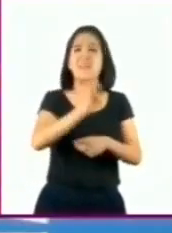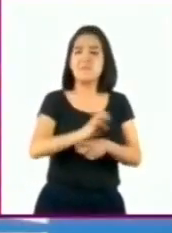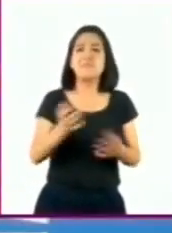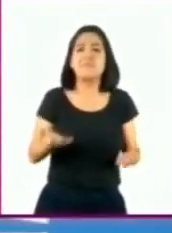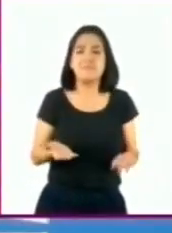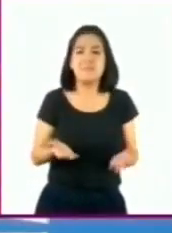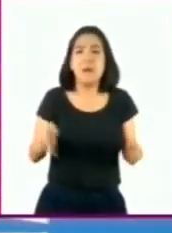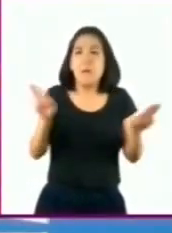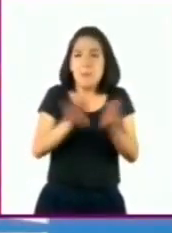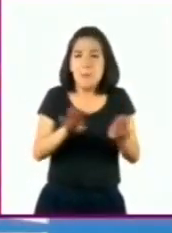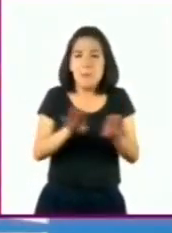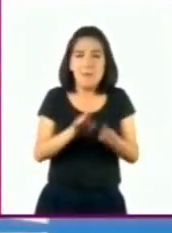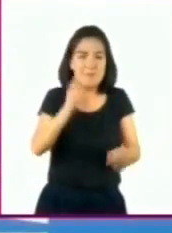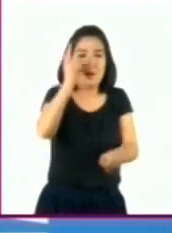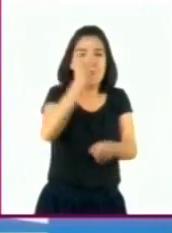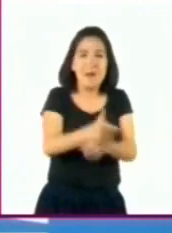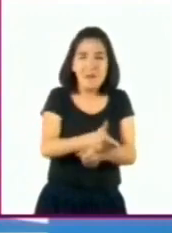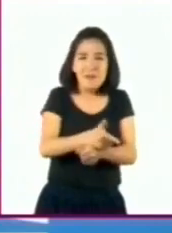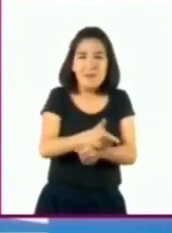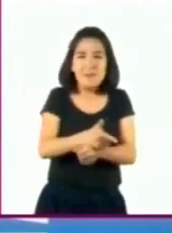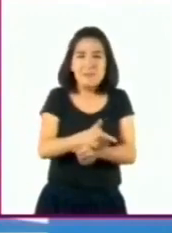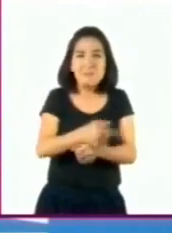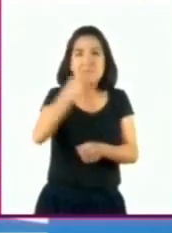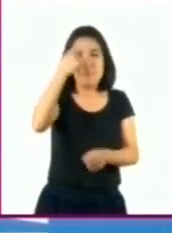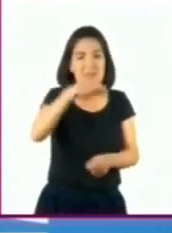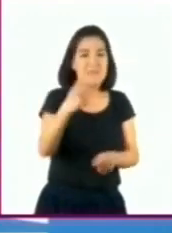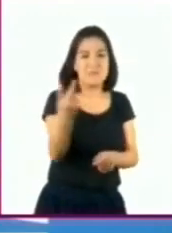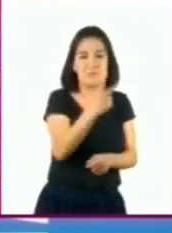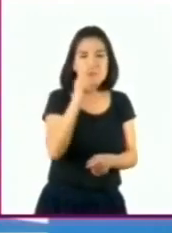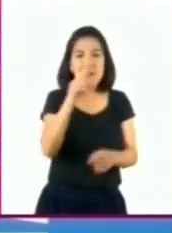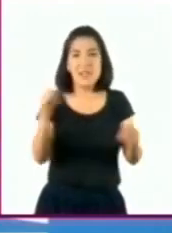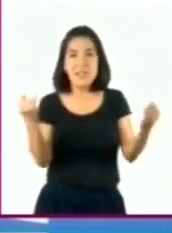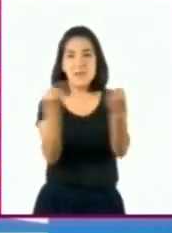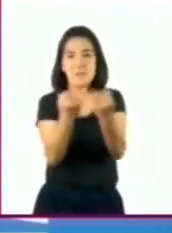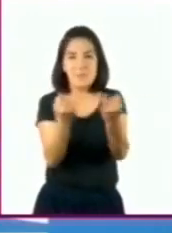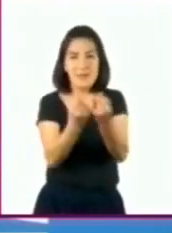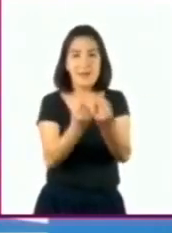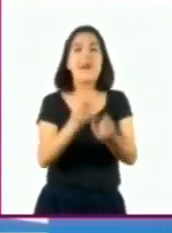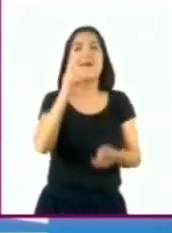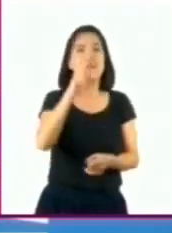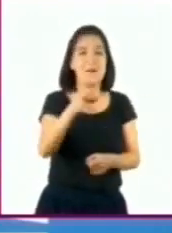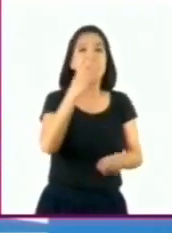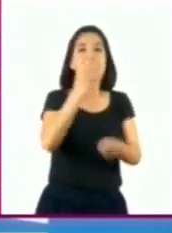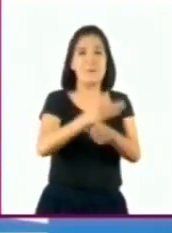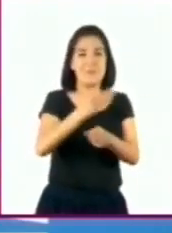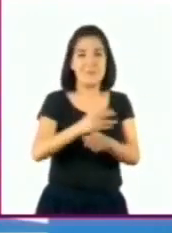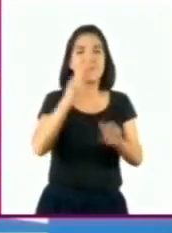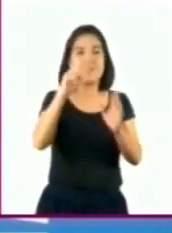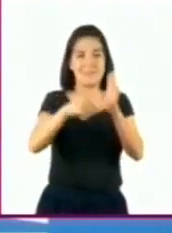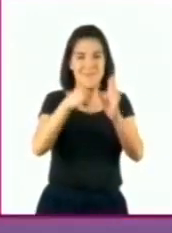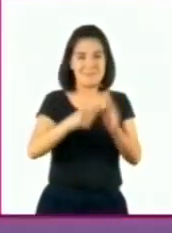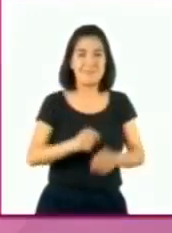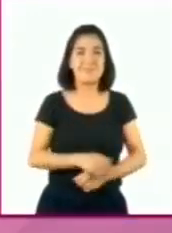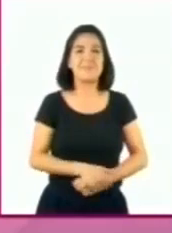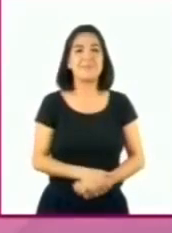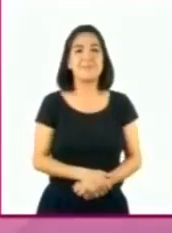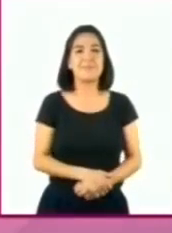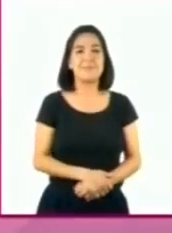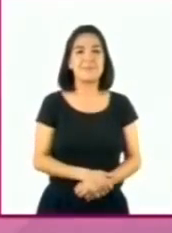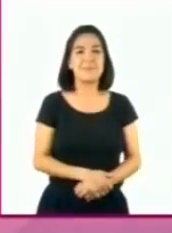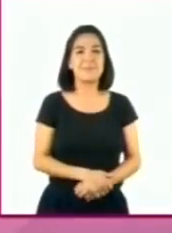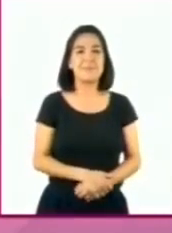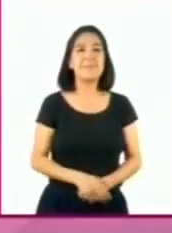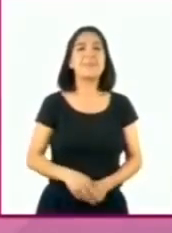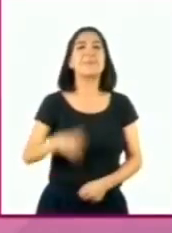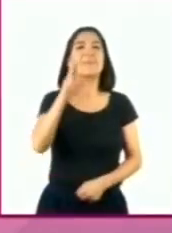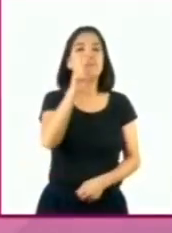¿cómo distinguimos que dos números son iguales? Para ello, observemos el siguiente video. Vamos